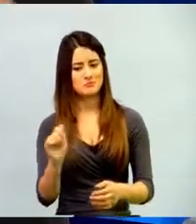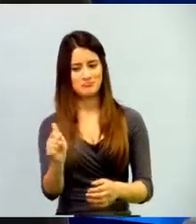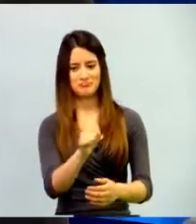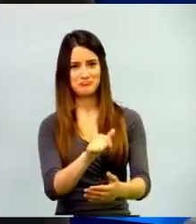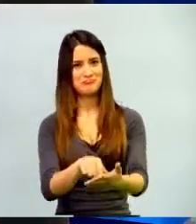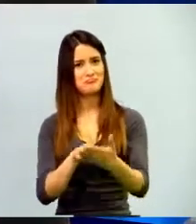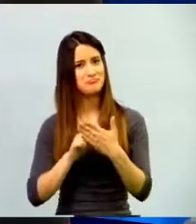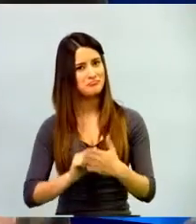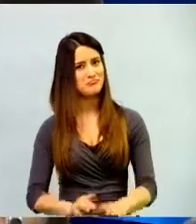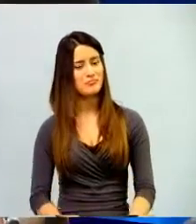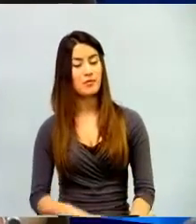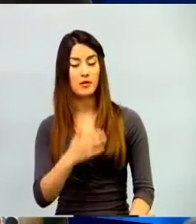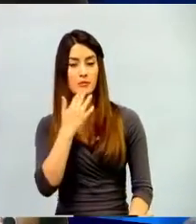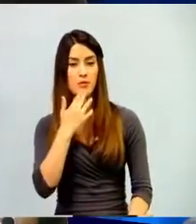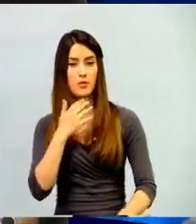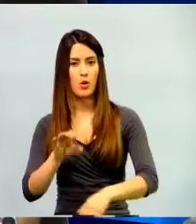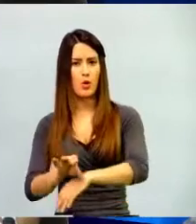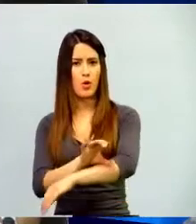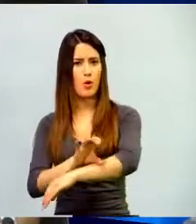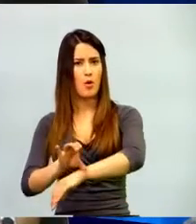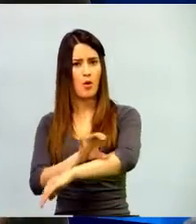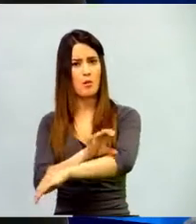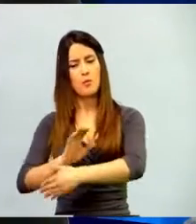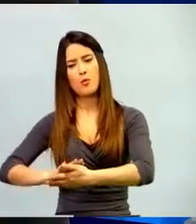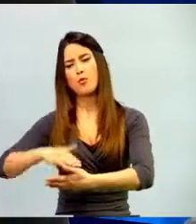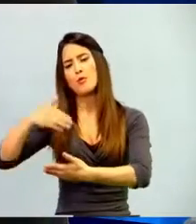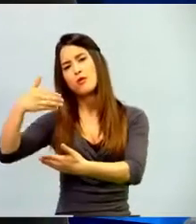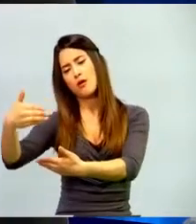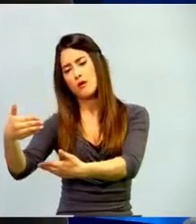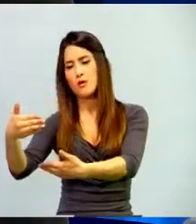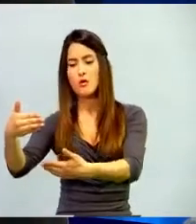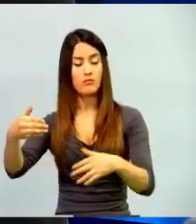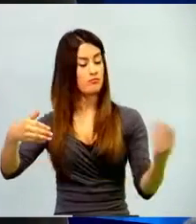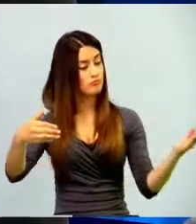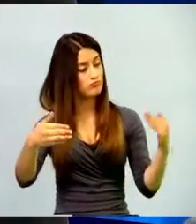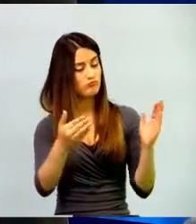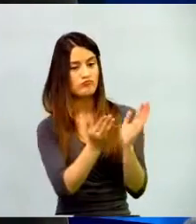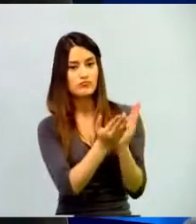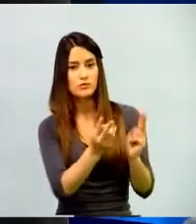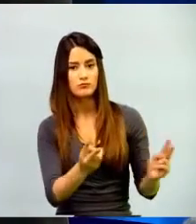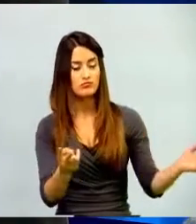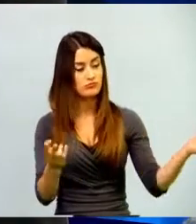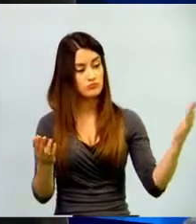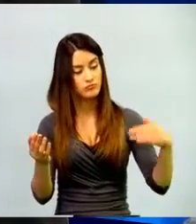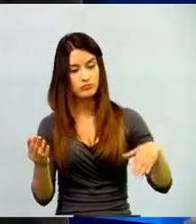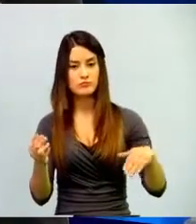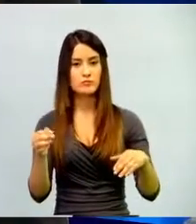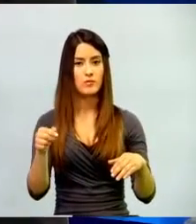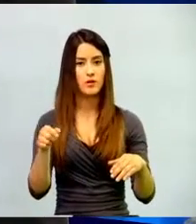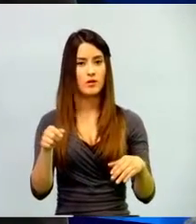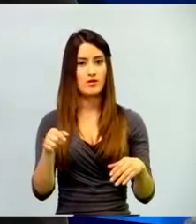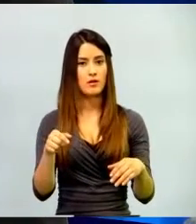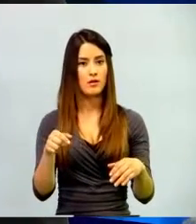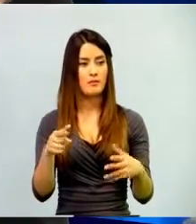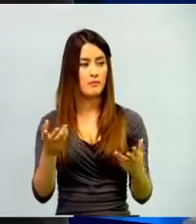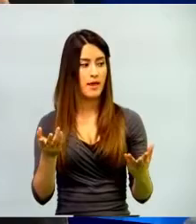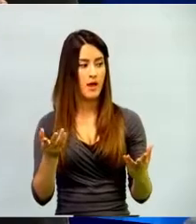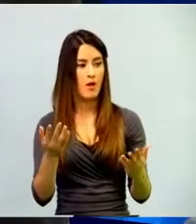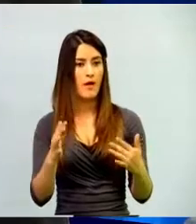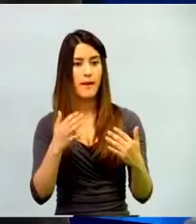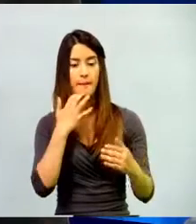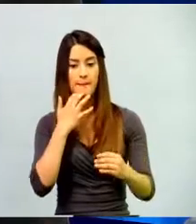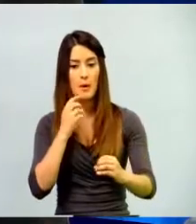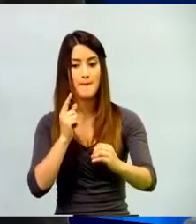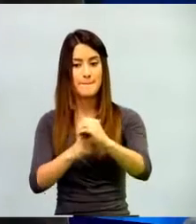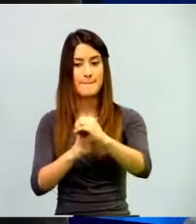computador, uno como docente muchas veces le da como el miedo de pronto que vaya, que vaya, si no está, si Facebook no está bloqueado, si están